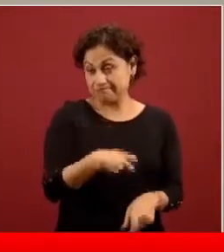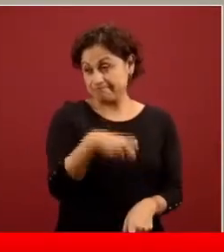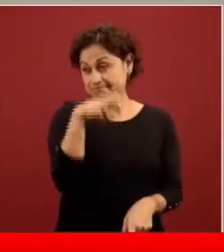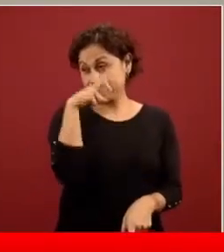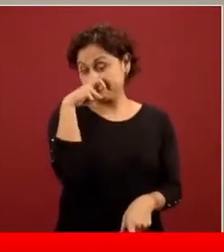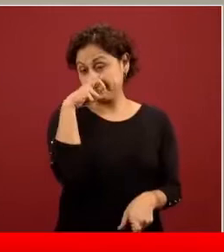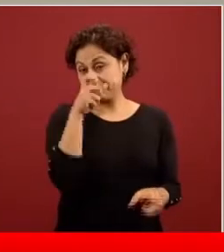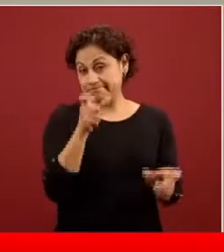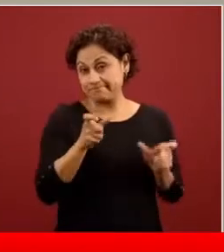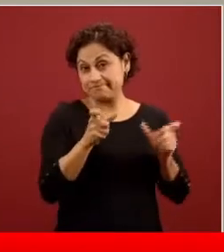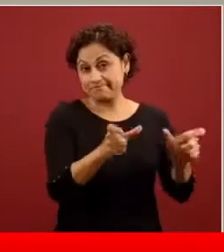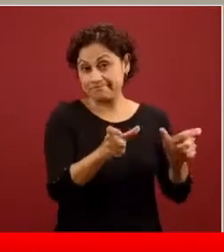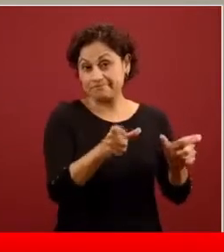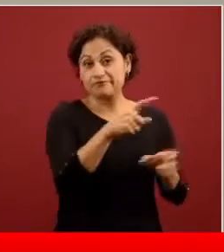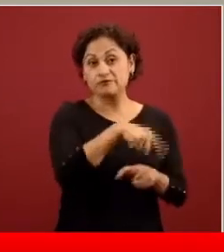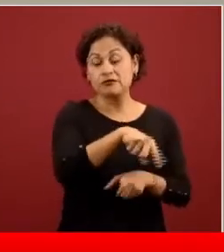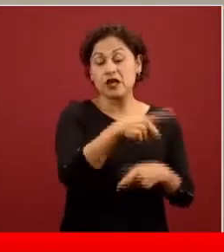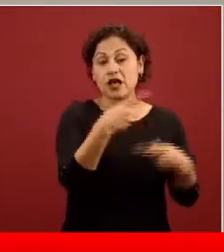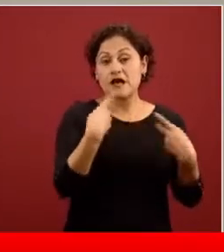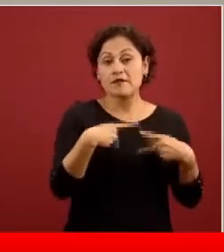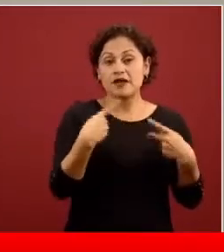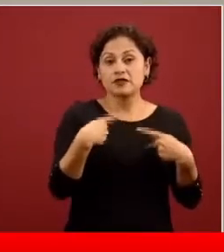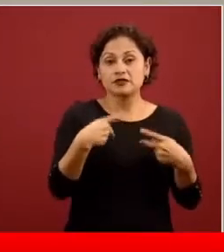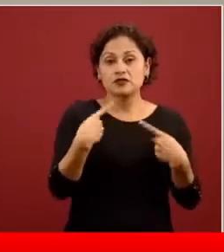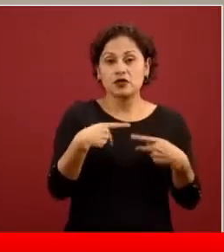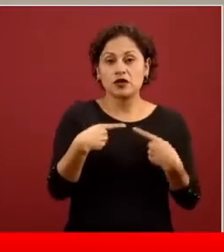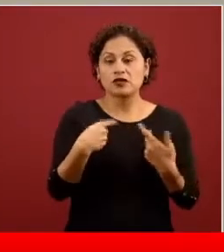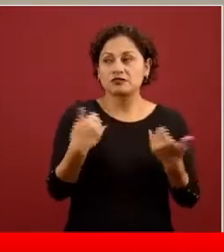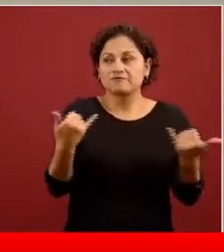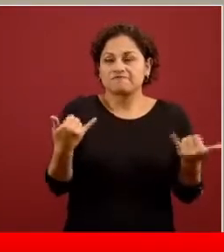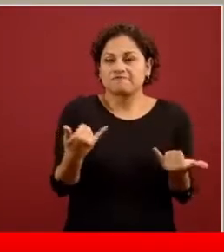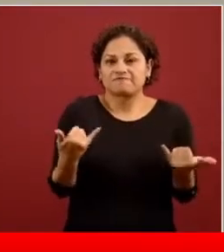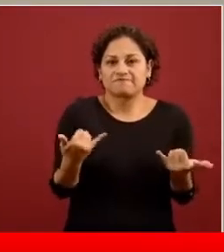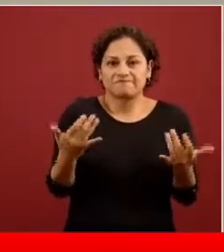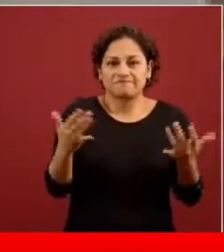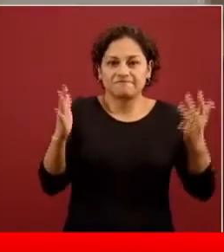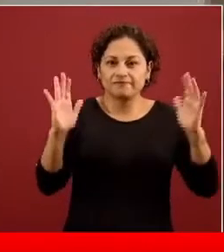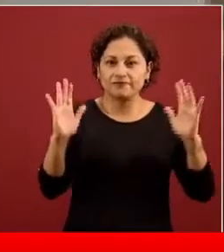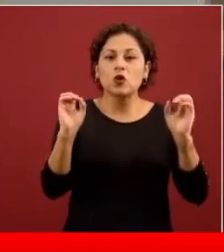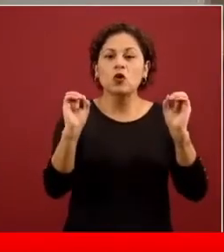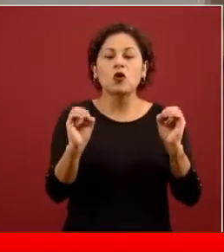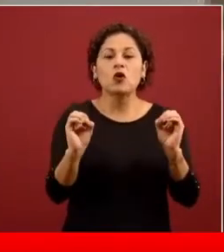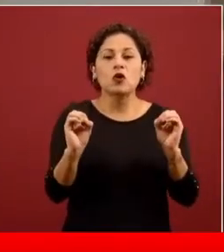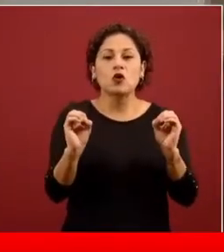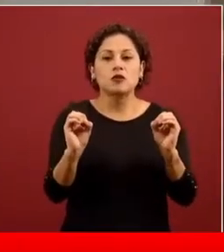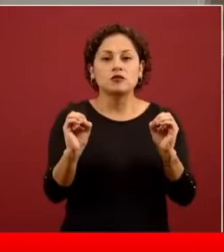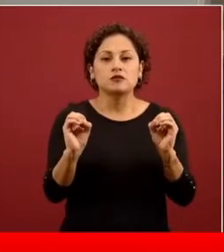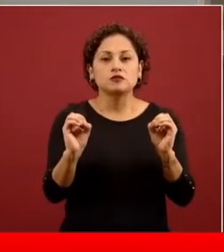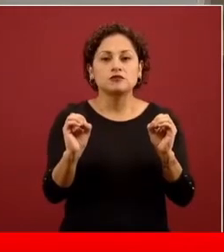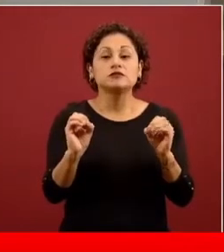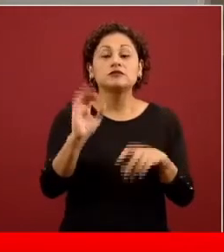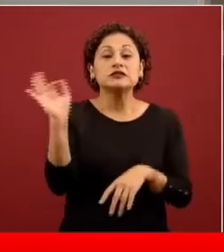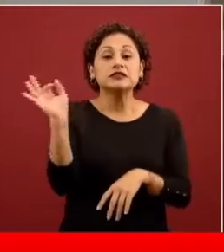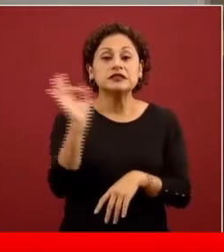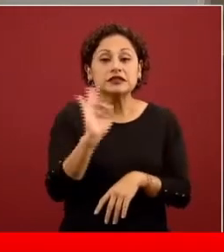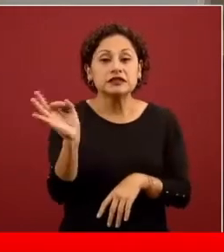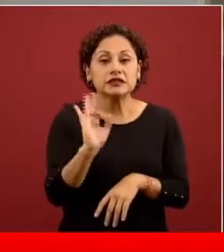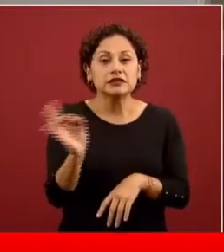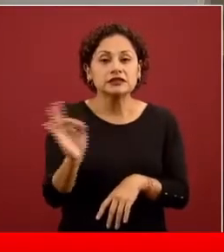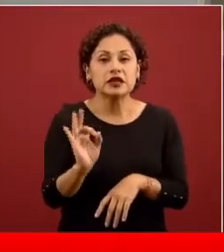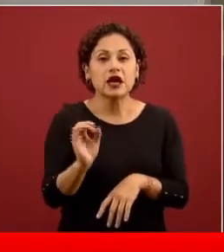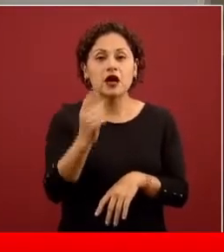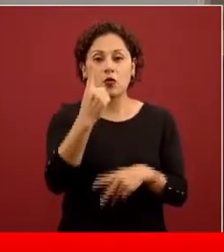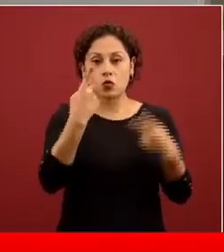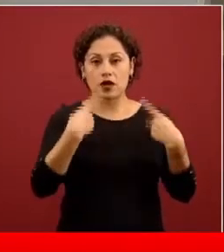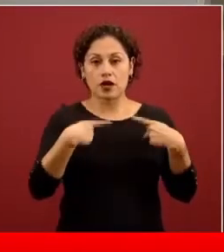menos efectiva la intervención, por ejemplo, tratar de confinar forzadamente a una persona